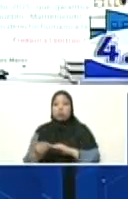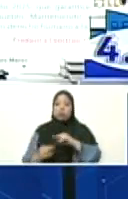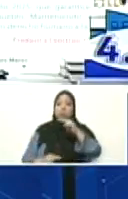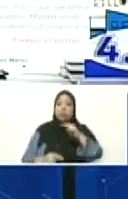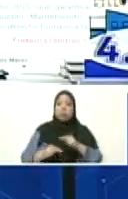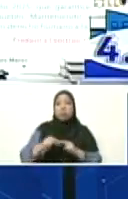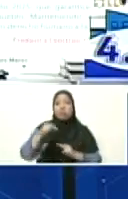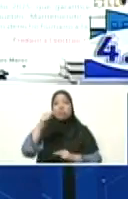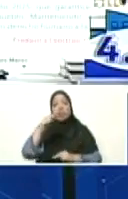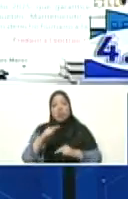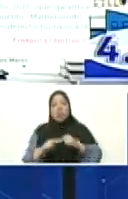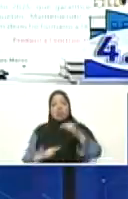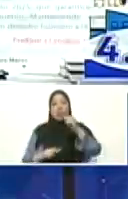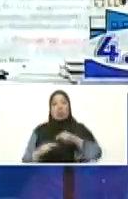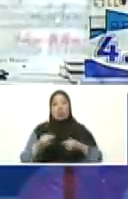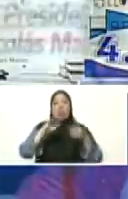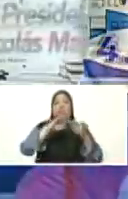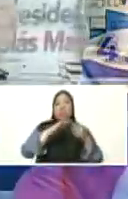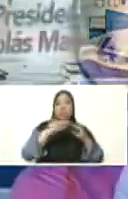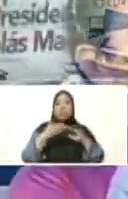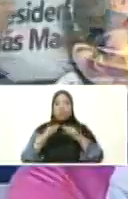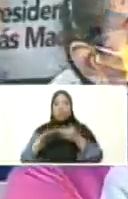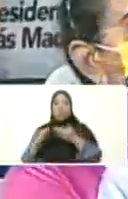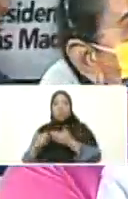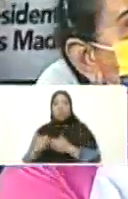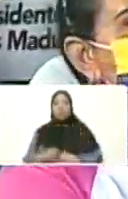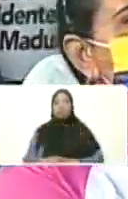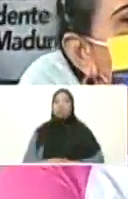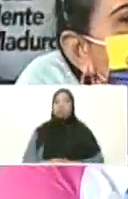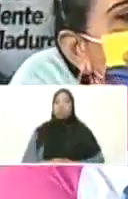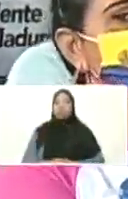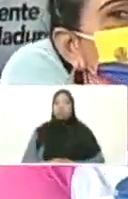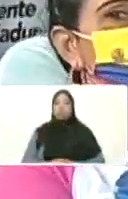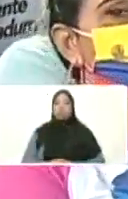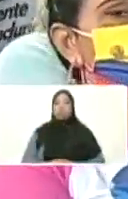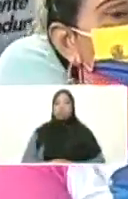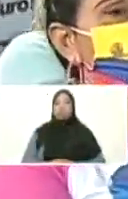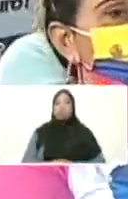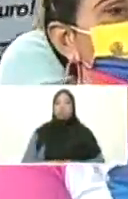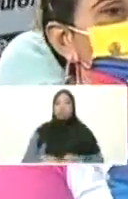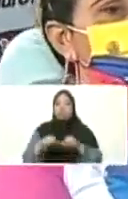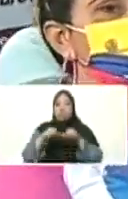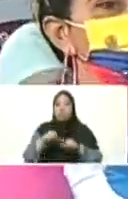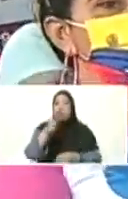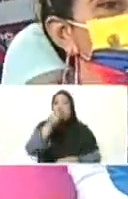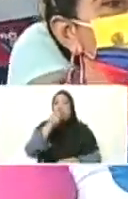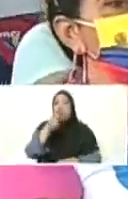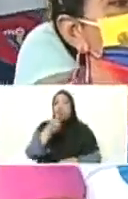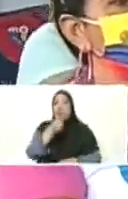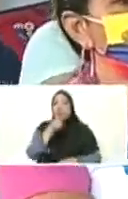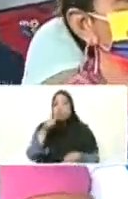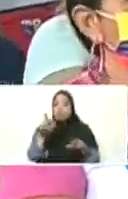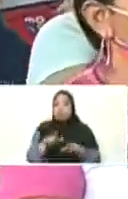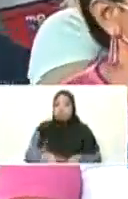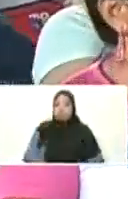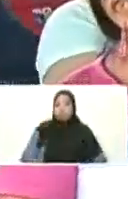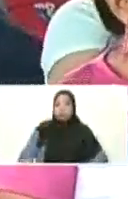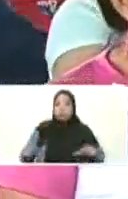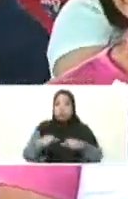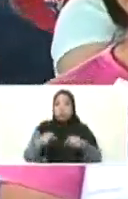comunas, a construir comunidad, a mantener bello todos los espacios públicos.